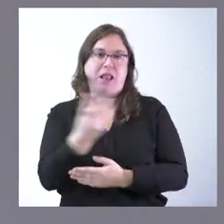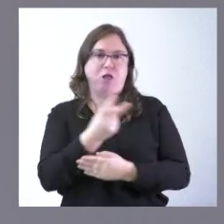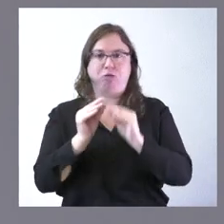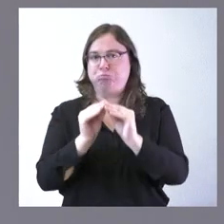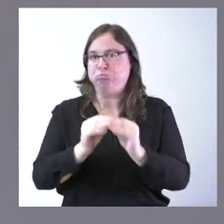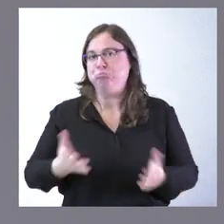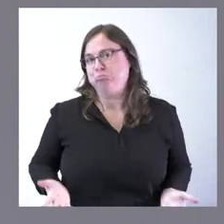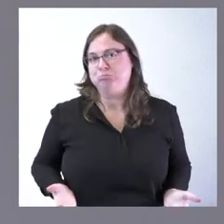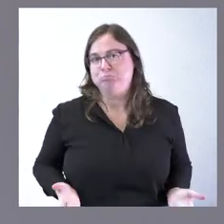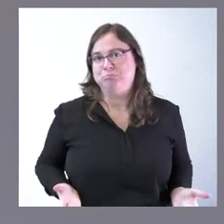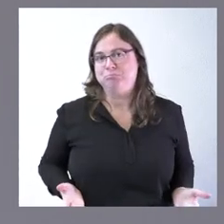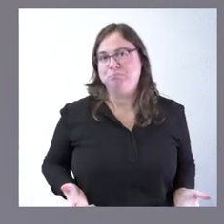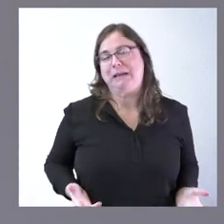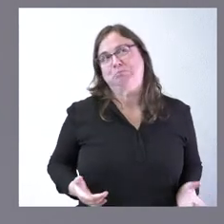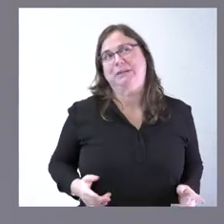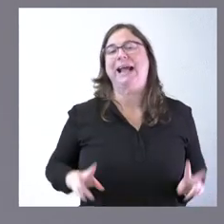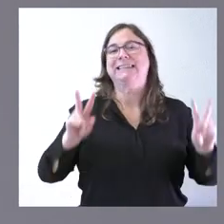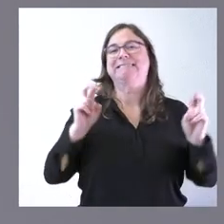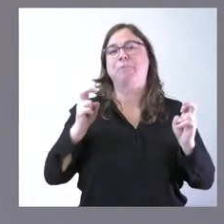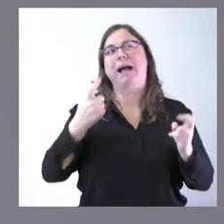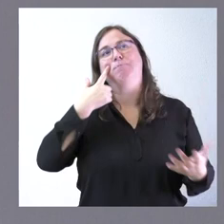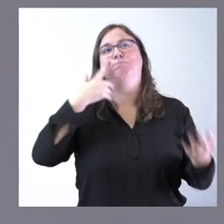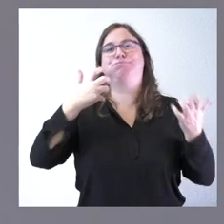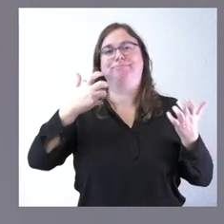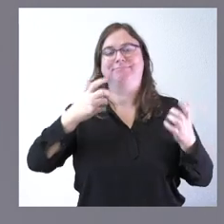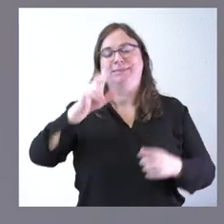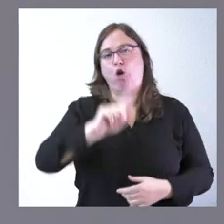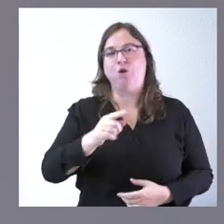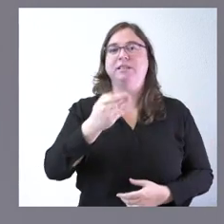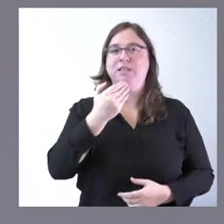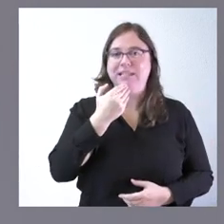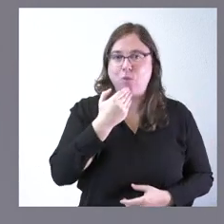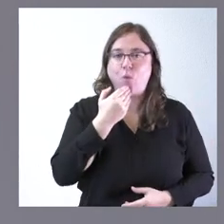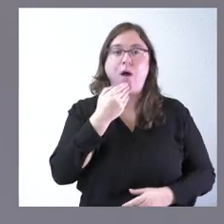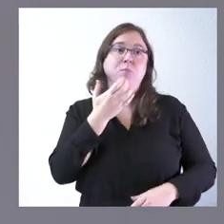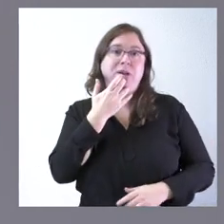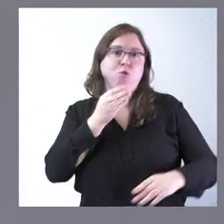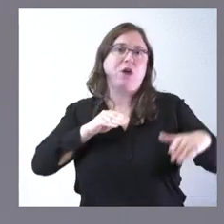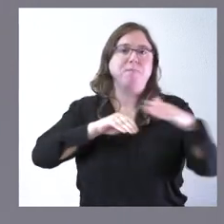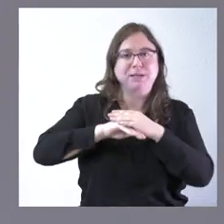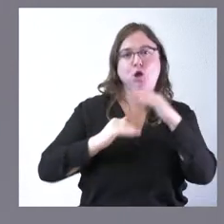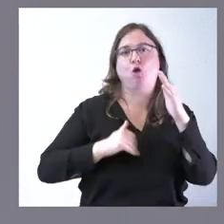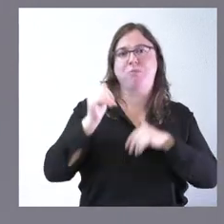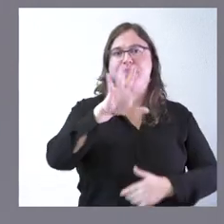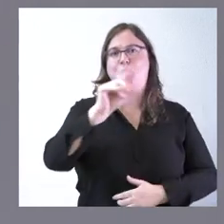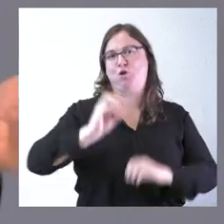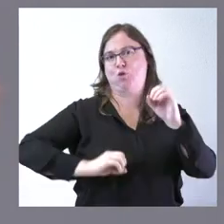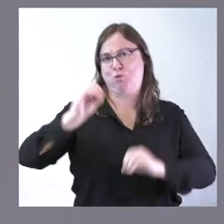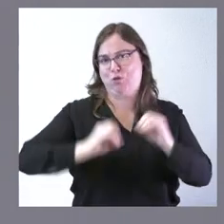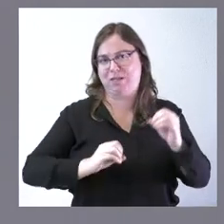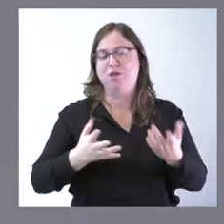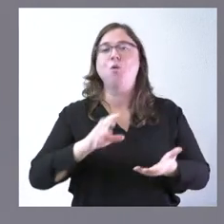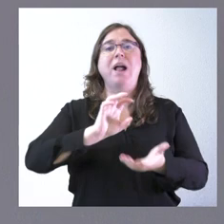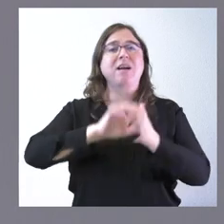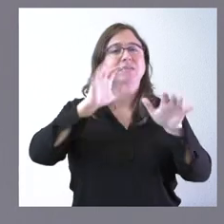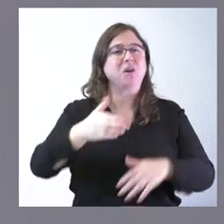barajando medida estrella es que las inversiones suben en el 51% es que Castilla y León vimos el